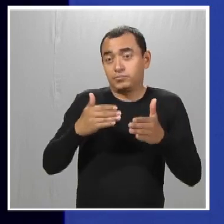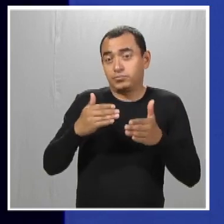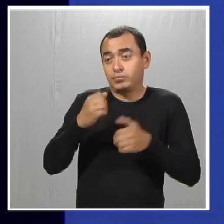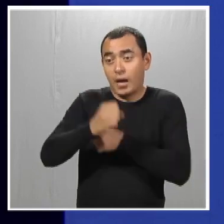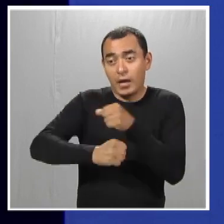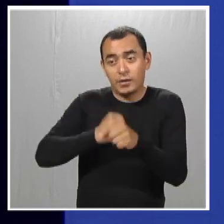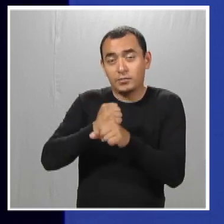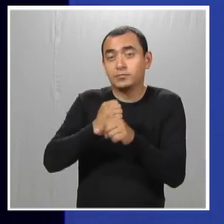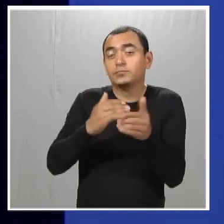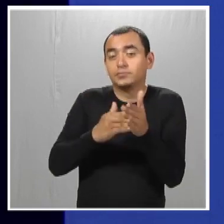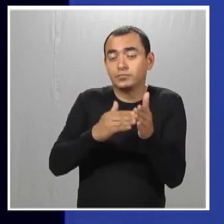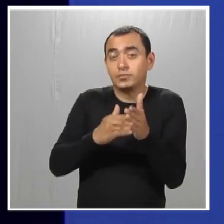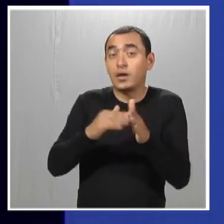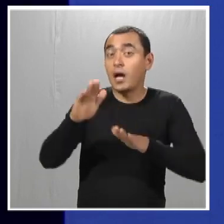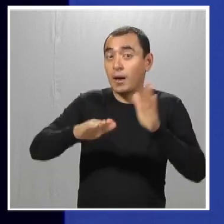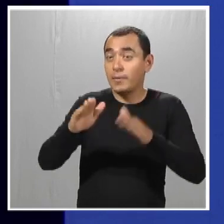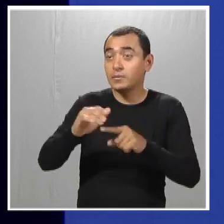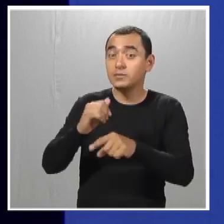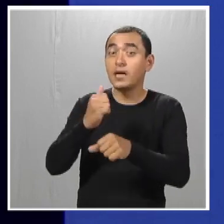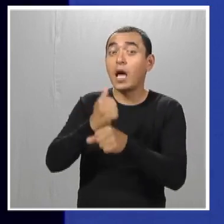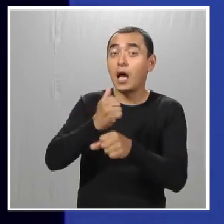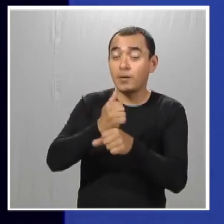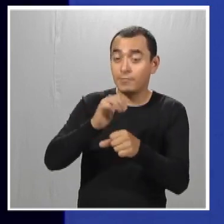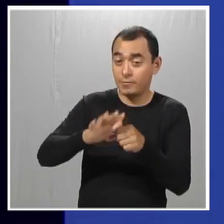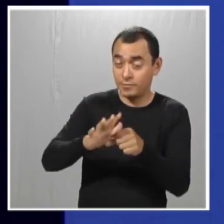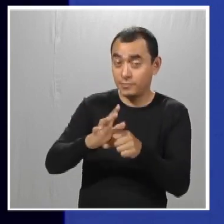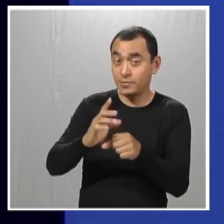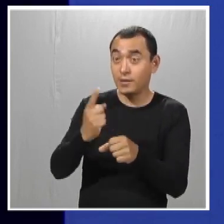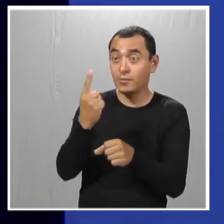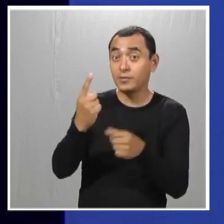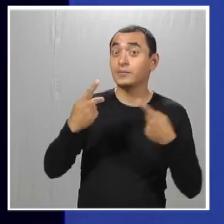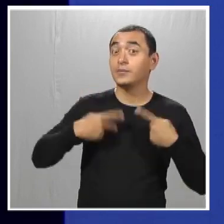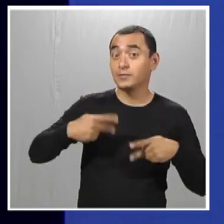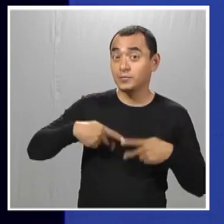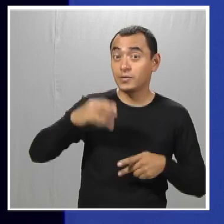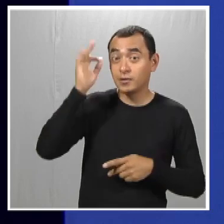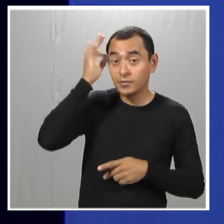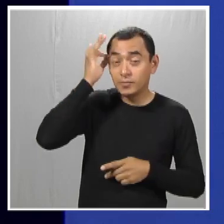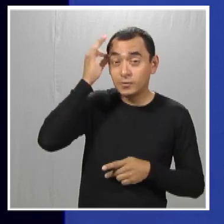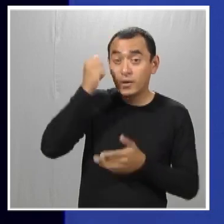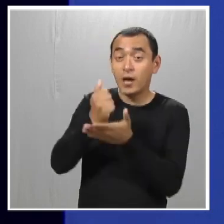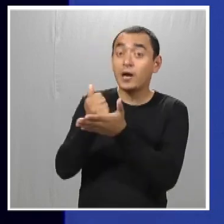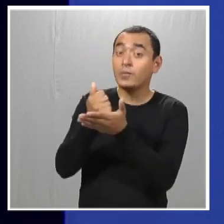chicos. Tuvimos hace unos años a la abuelita de una de las voluntarias.